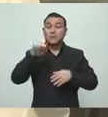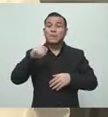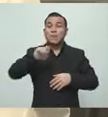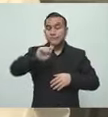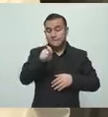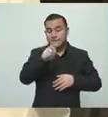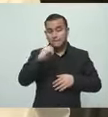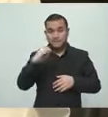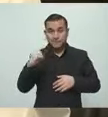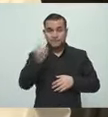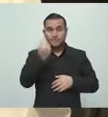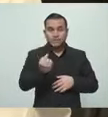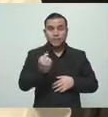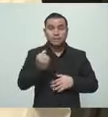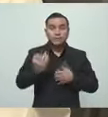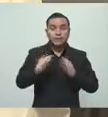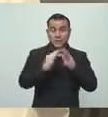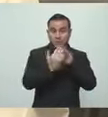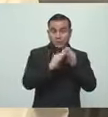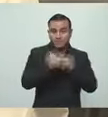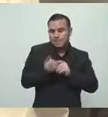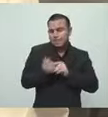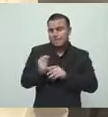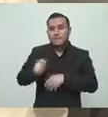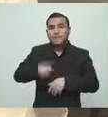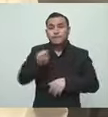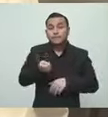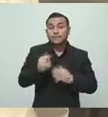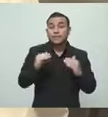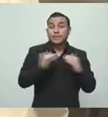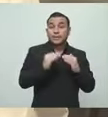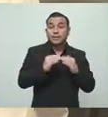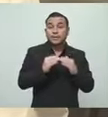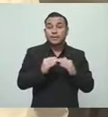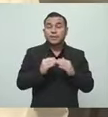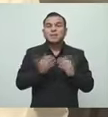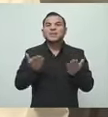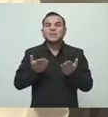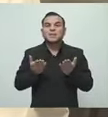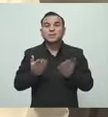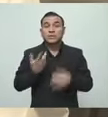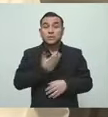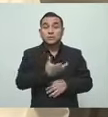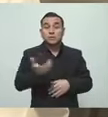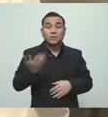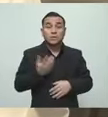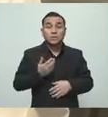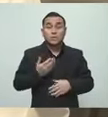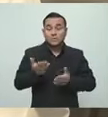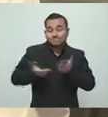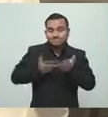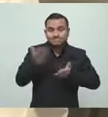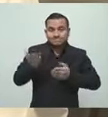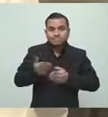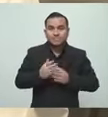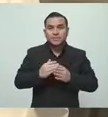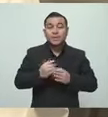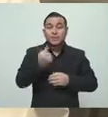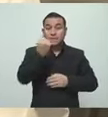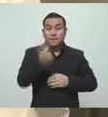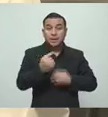del municipio de Soyapango y sus alrededores, además de un centro de pacientes privados de libertad, ¿verdad?